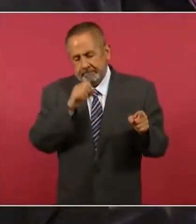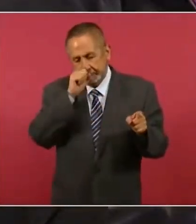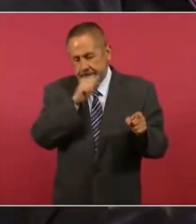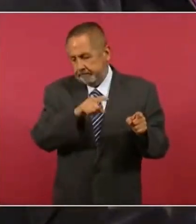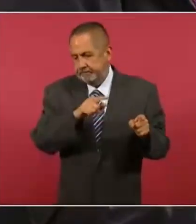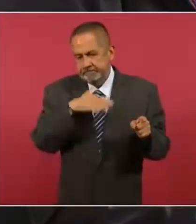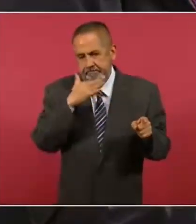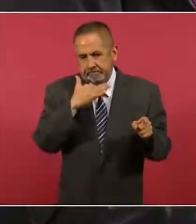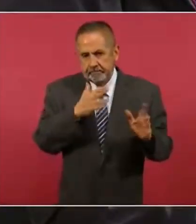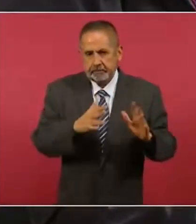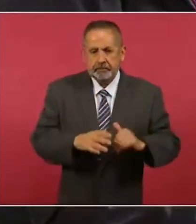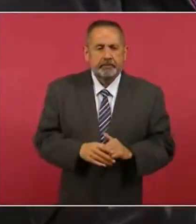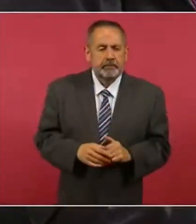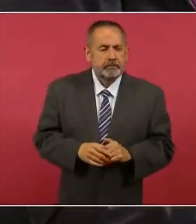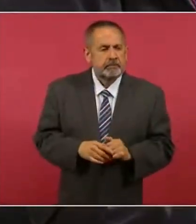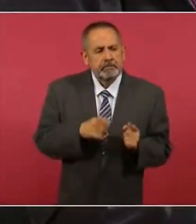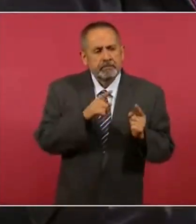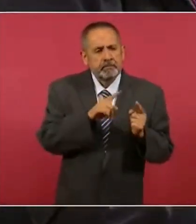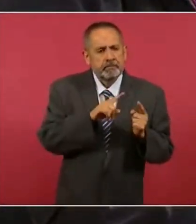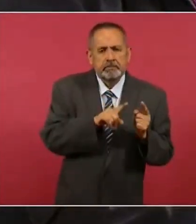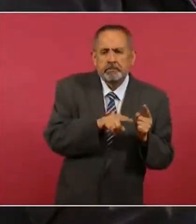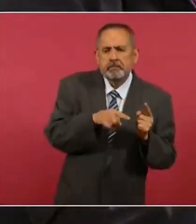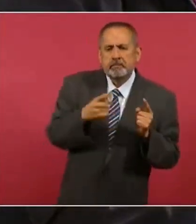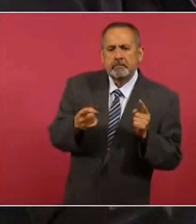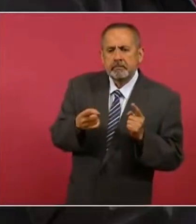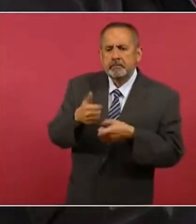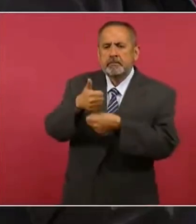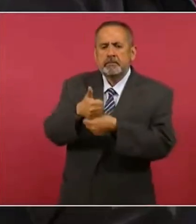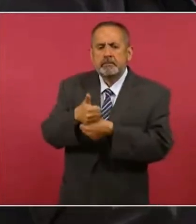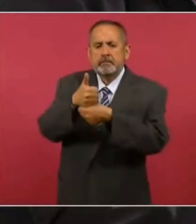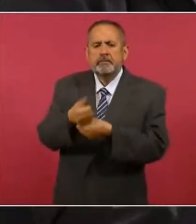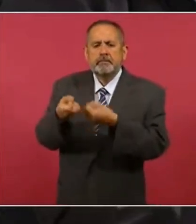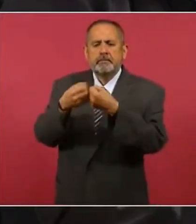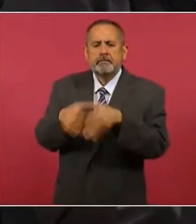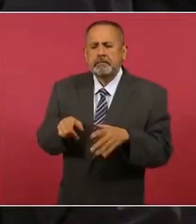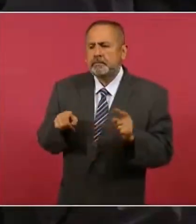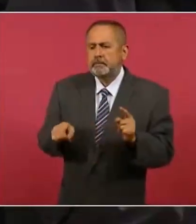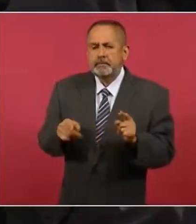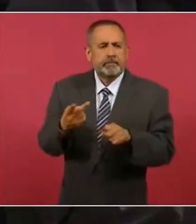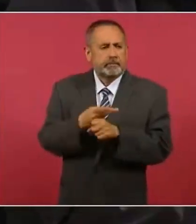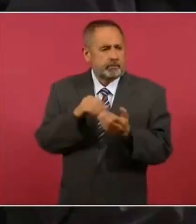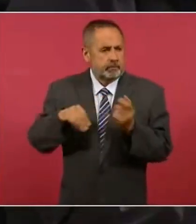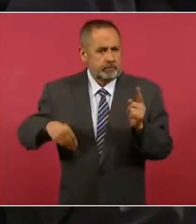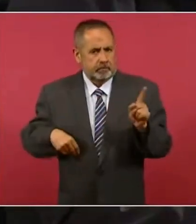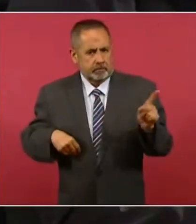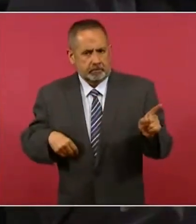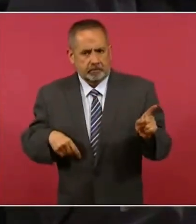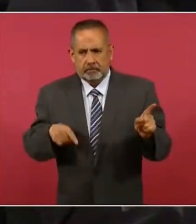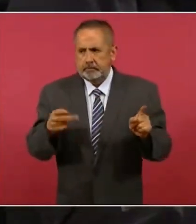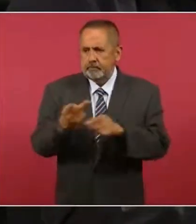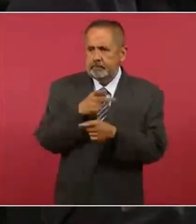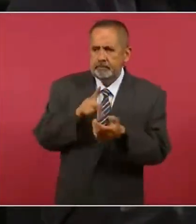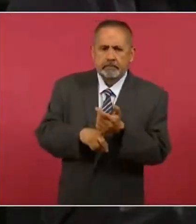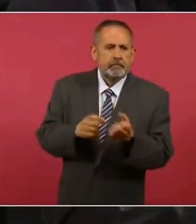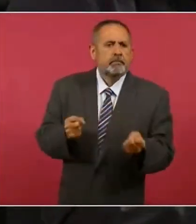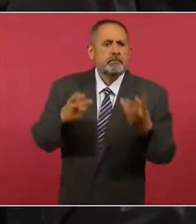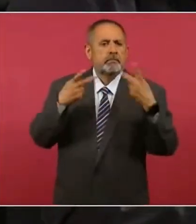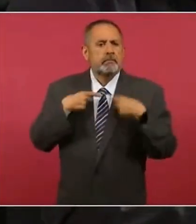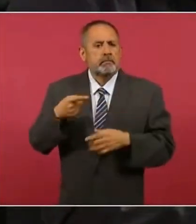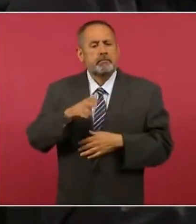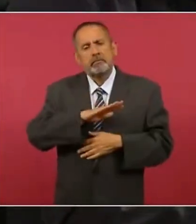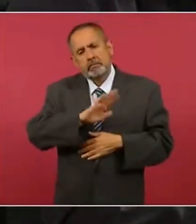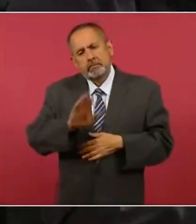mismos. Pero poco se habla de las víctimas de estos actos. De hecho, se desconoce cuántas personas